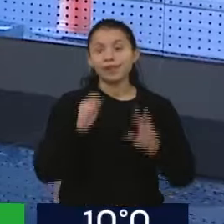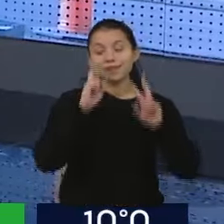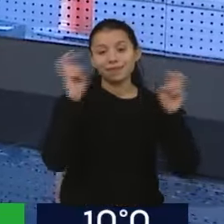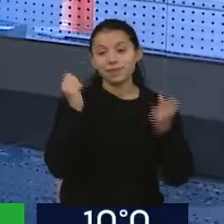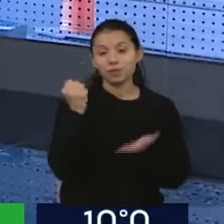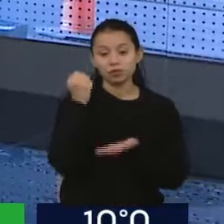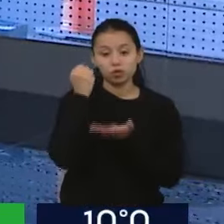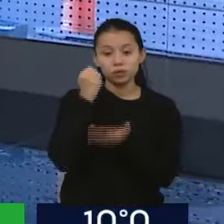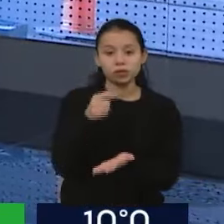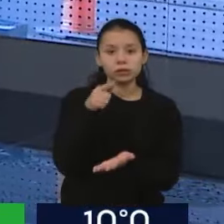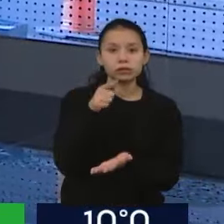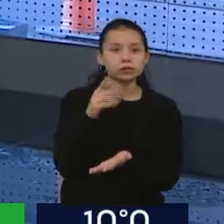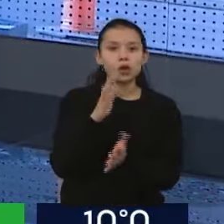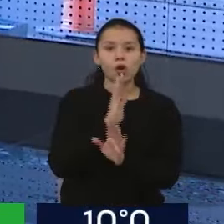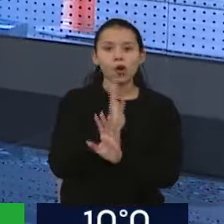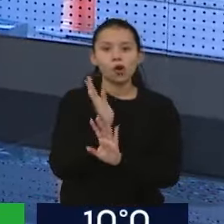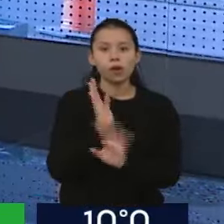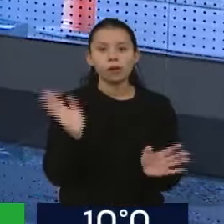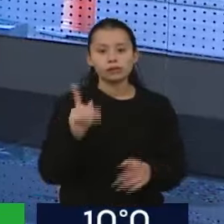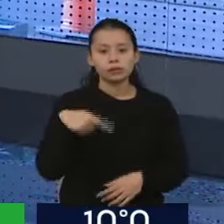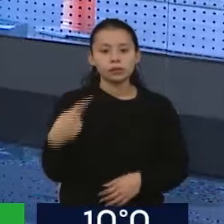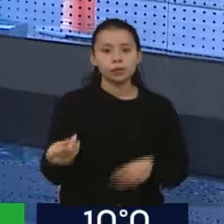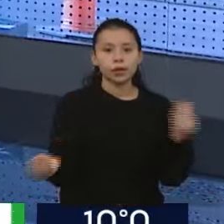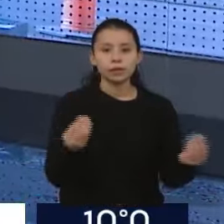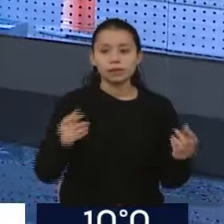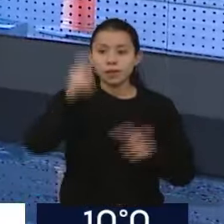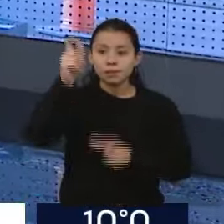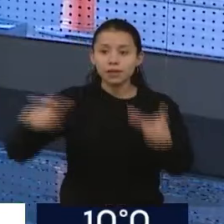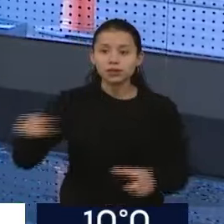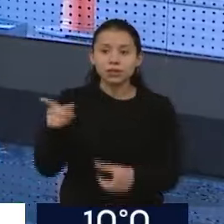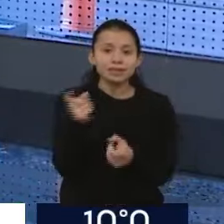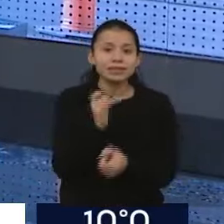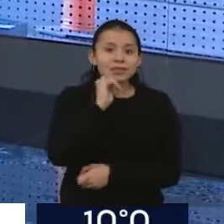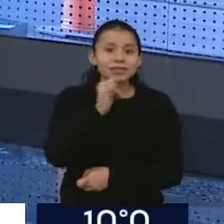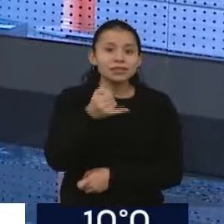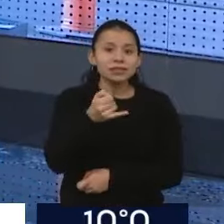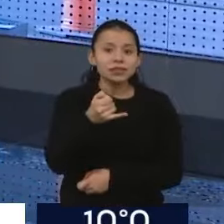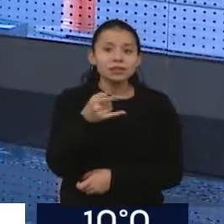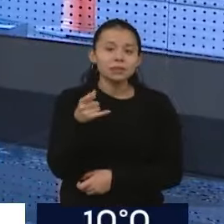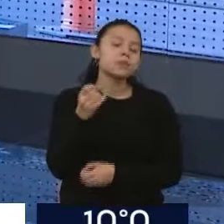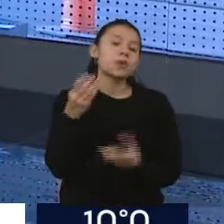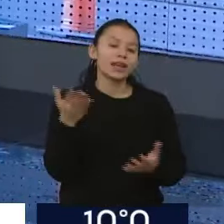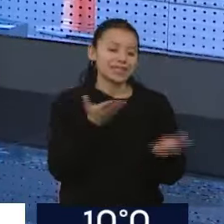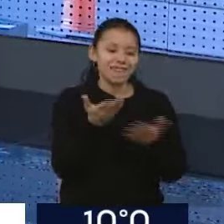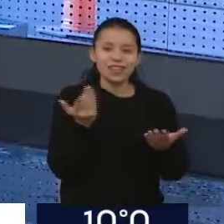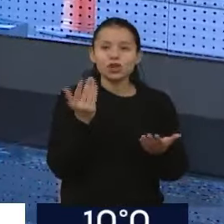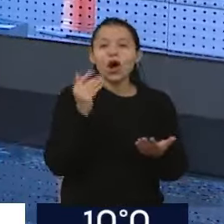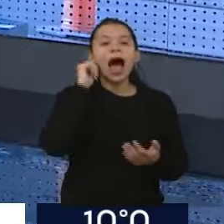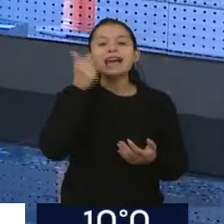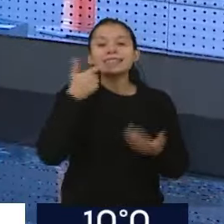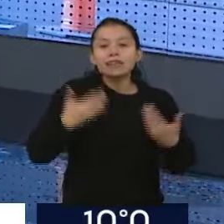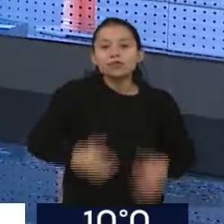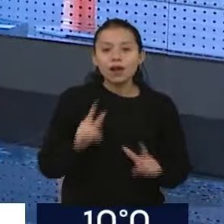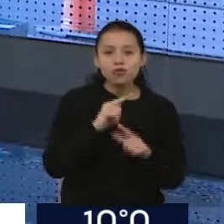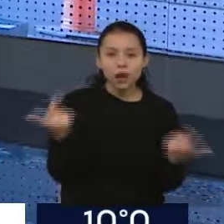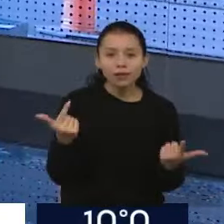terminó privando a la gente que más lo necesitaba, que era la que no tiene el servicio precisamente, y aquellos de grandes